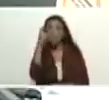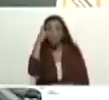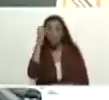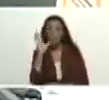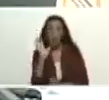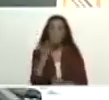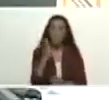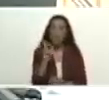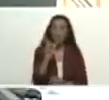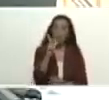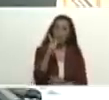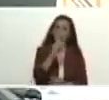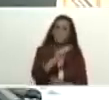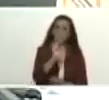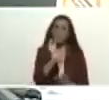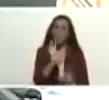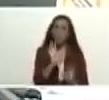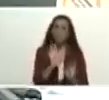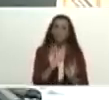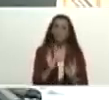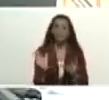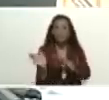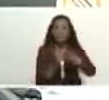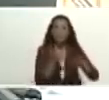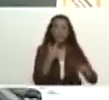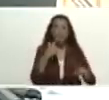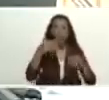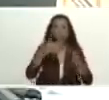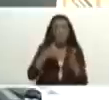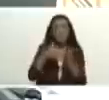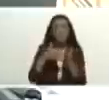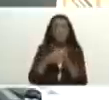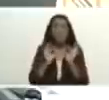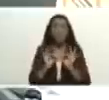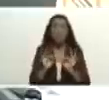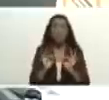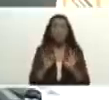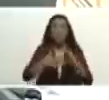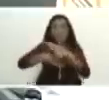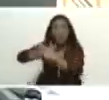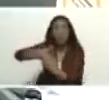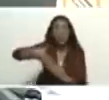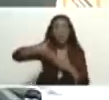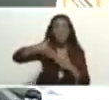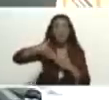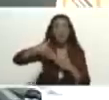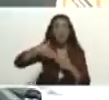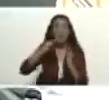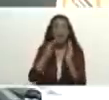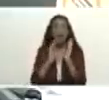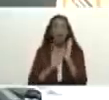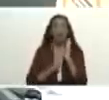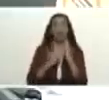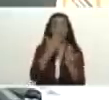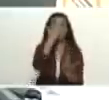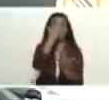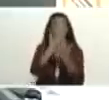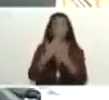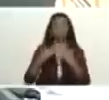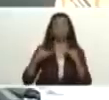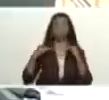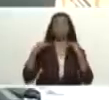yo insistí en la necesidad de que Sudamérica se ponga a la altura de los cambios que hay en el mundo